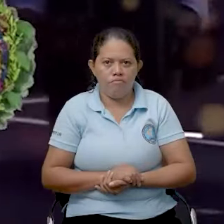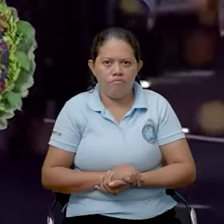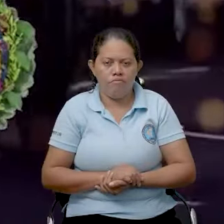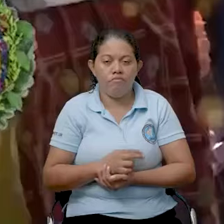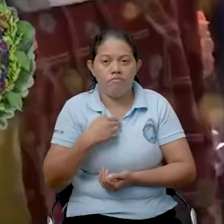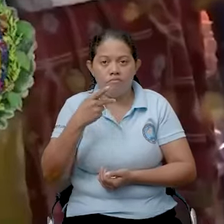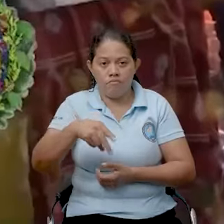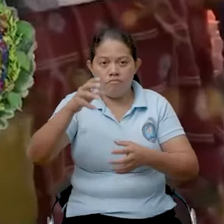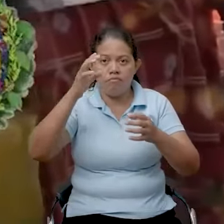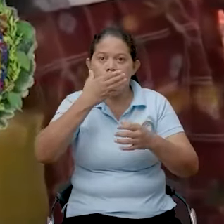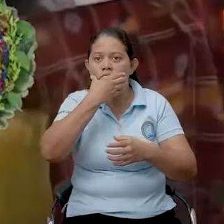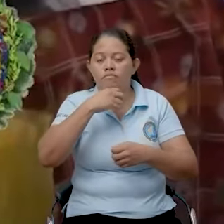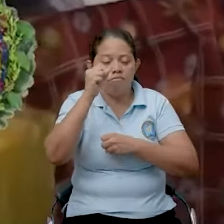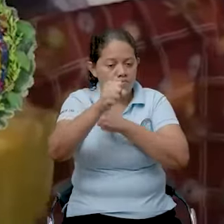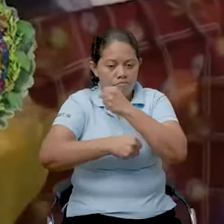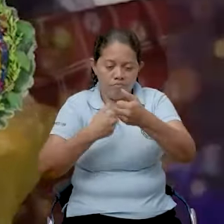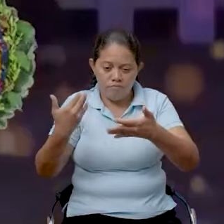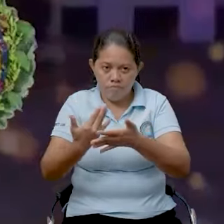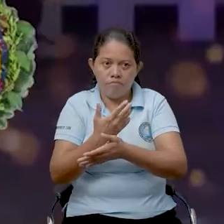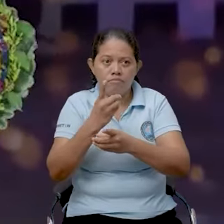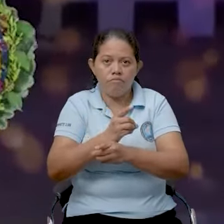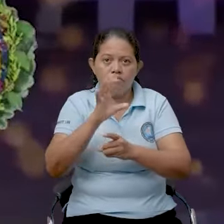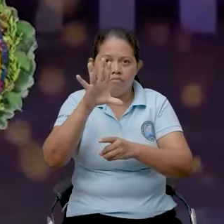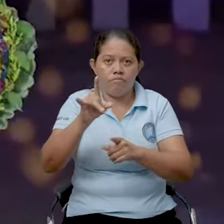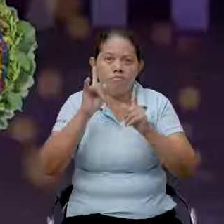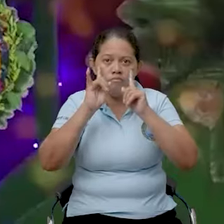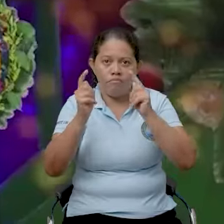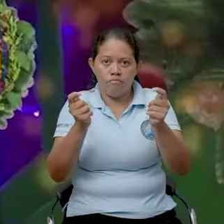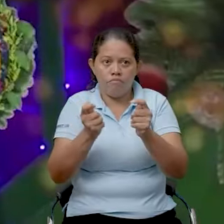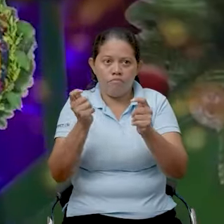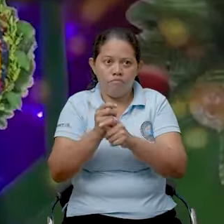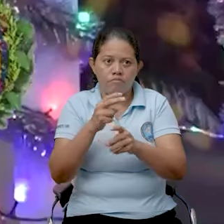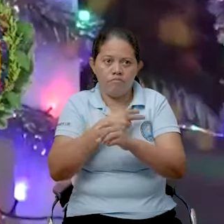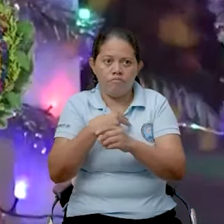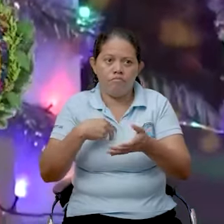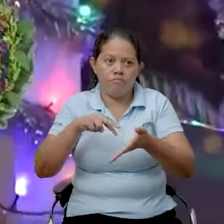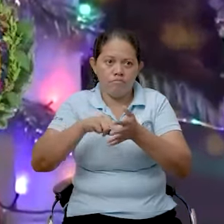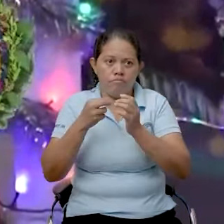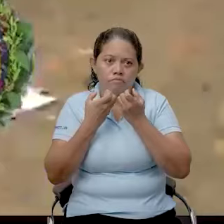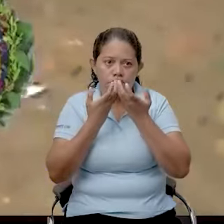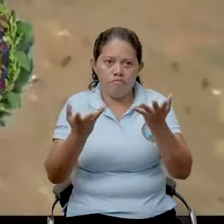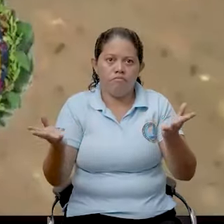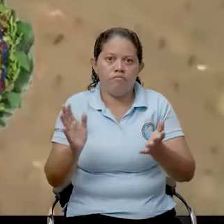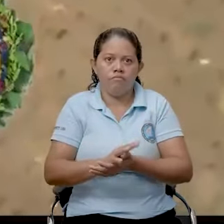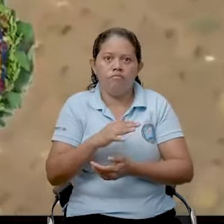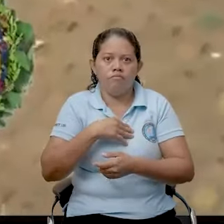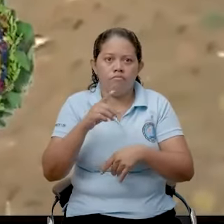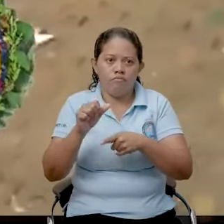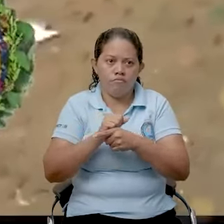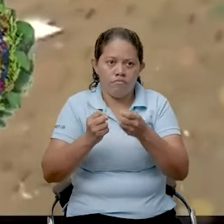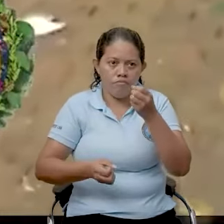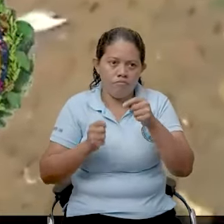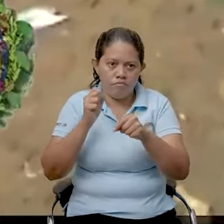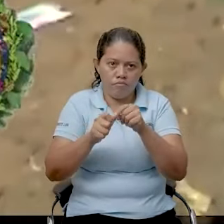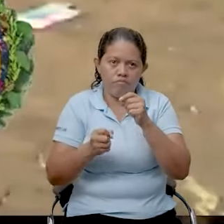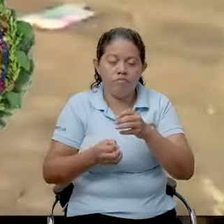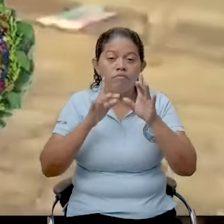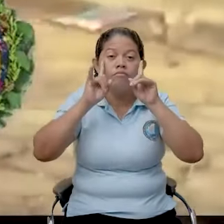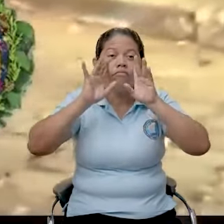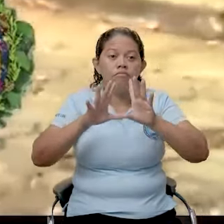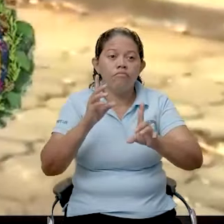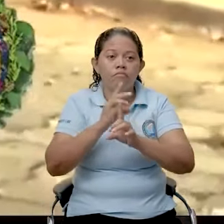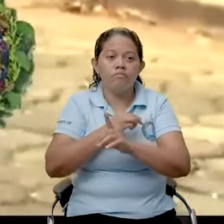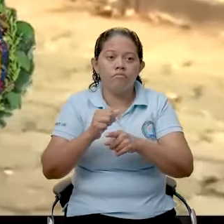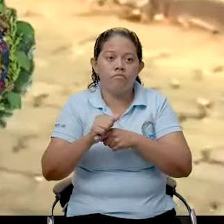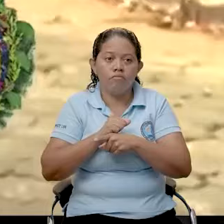En estas fiestas de fin de año, tomemos en cuenta las siguientes recomendaciones. Al manipular pólvora, asegúrese